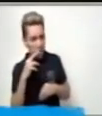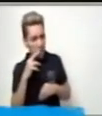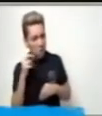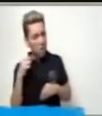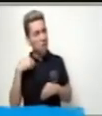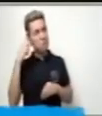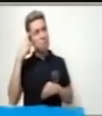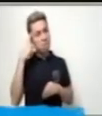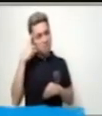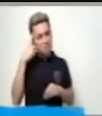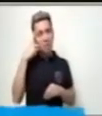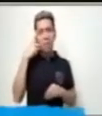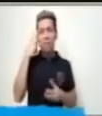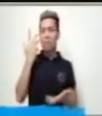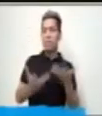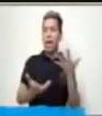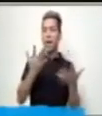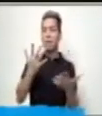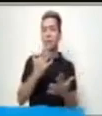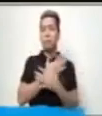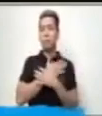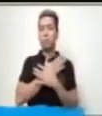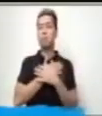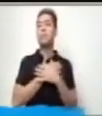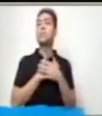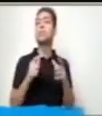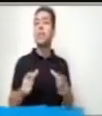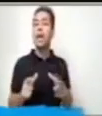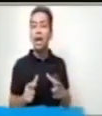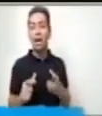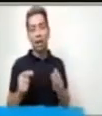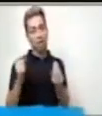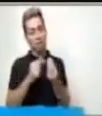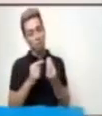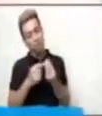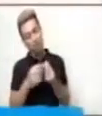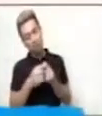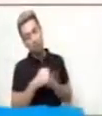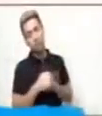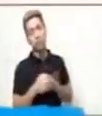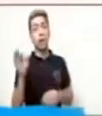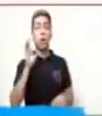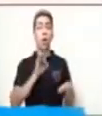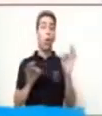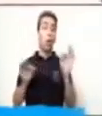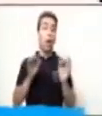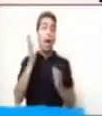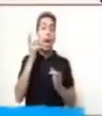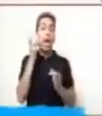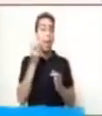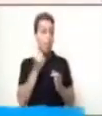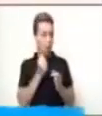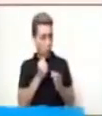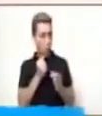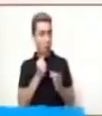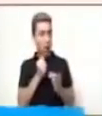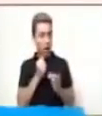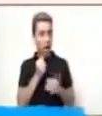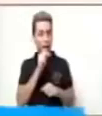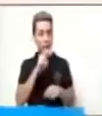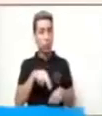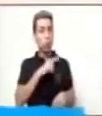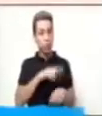alguna especie de pastel, de fresa o de limón. Algo natural, algo que podemos